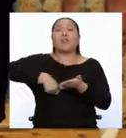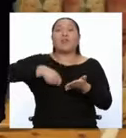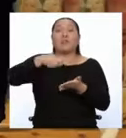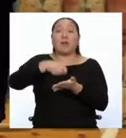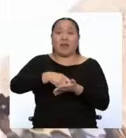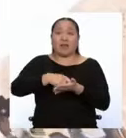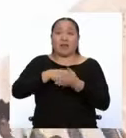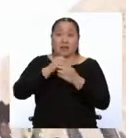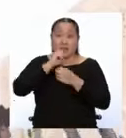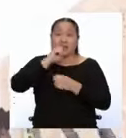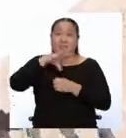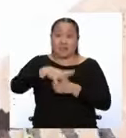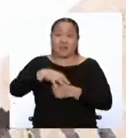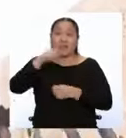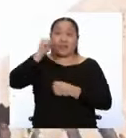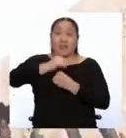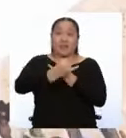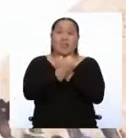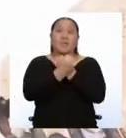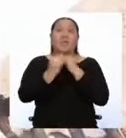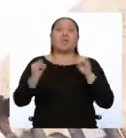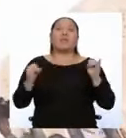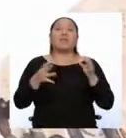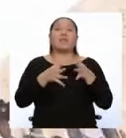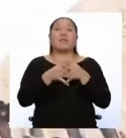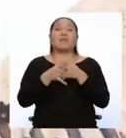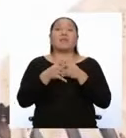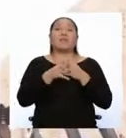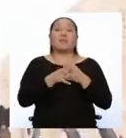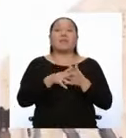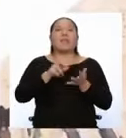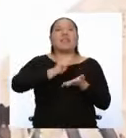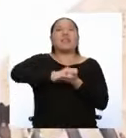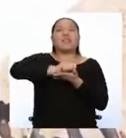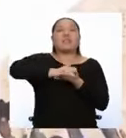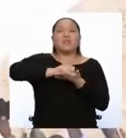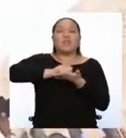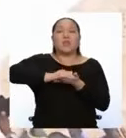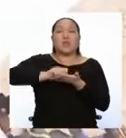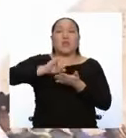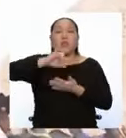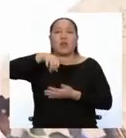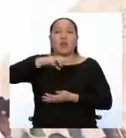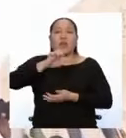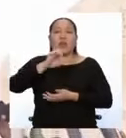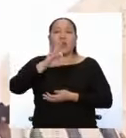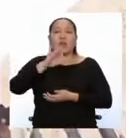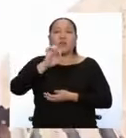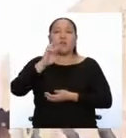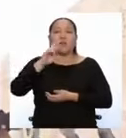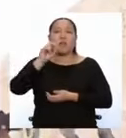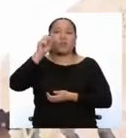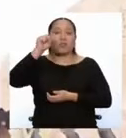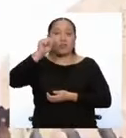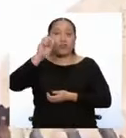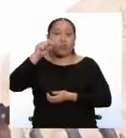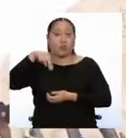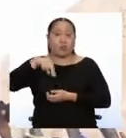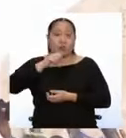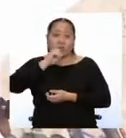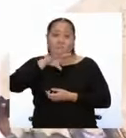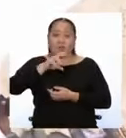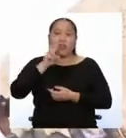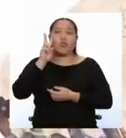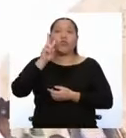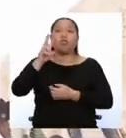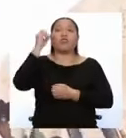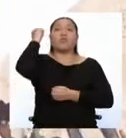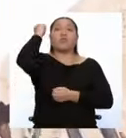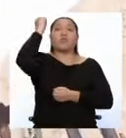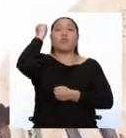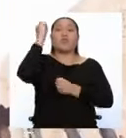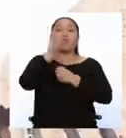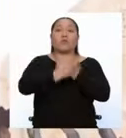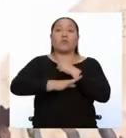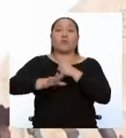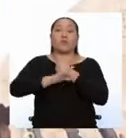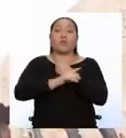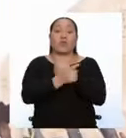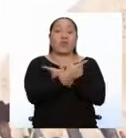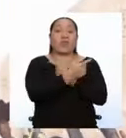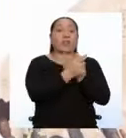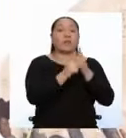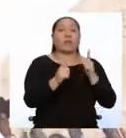Unidos, redactada por Thomas Jefferson, que propone dos derechos fundamentales, la